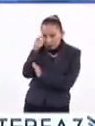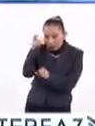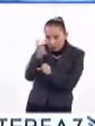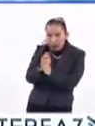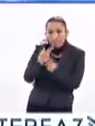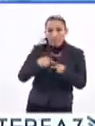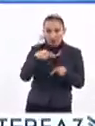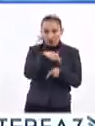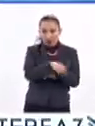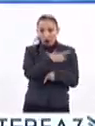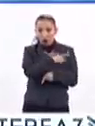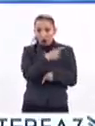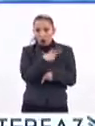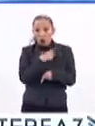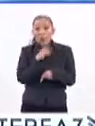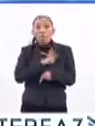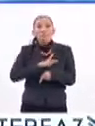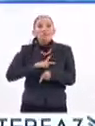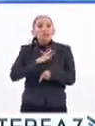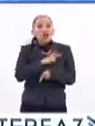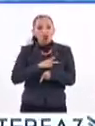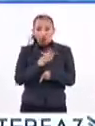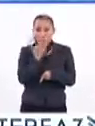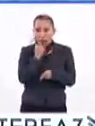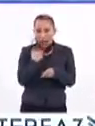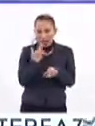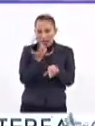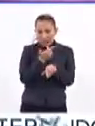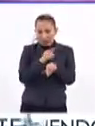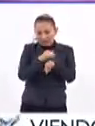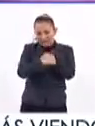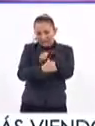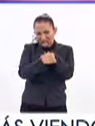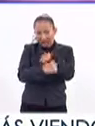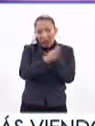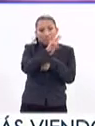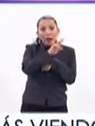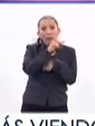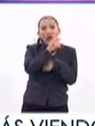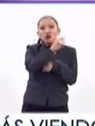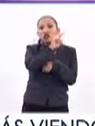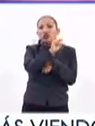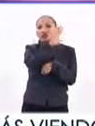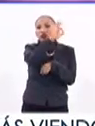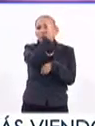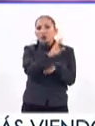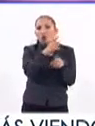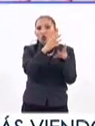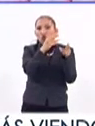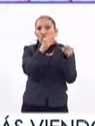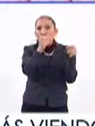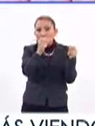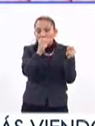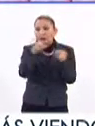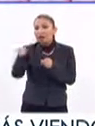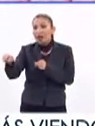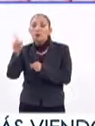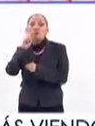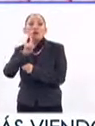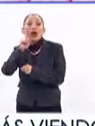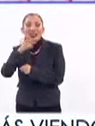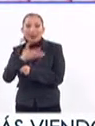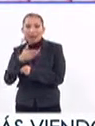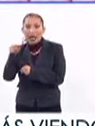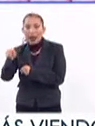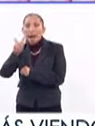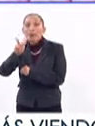En las personas que solo tenían el virus sin lesiones, se eliminó el VPH en el 85%. En las pacientes